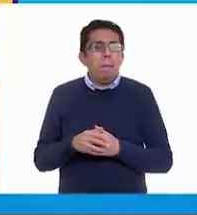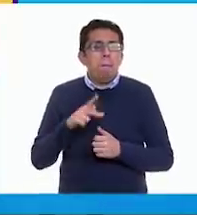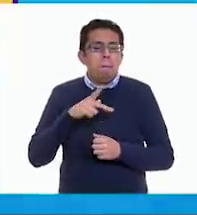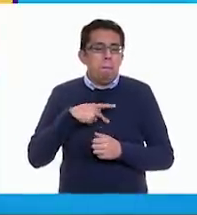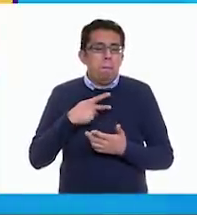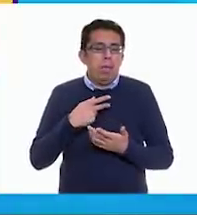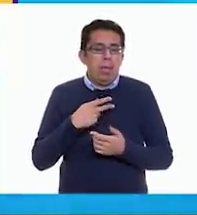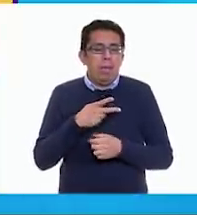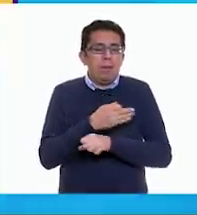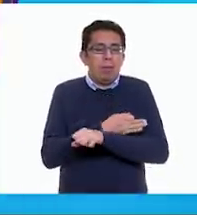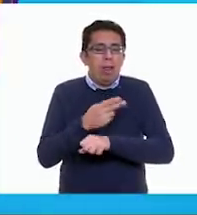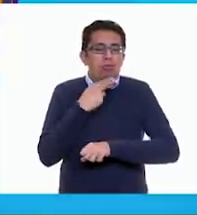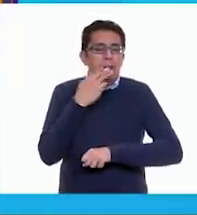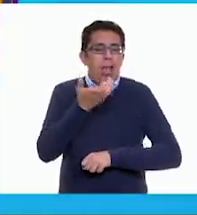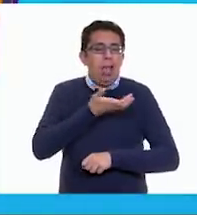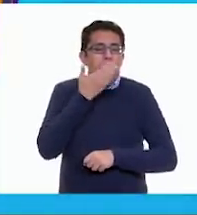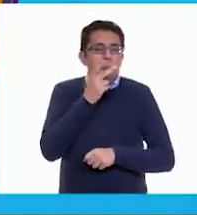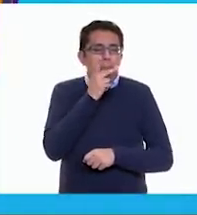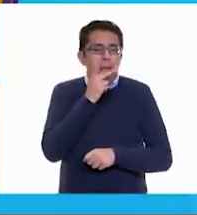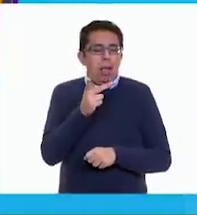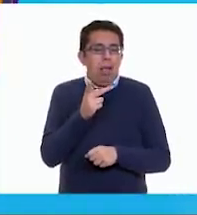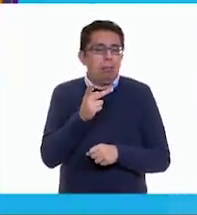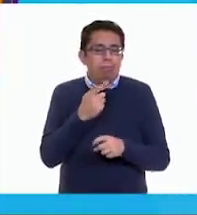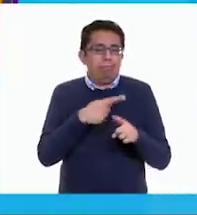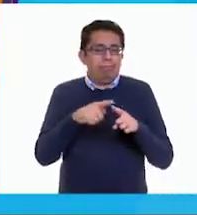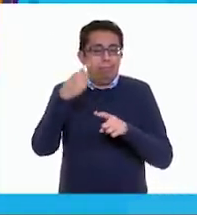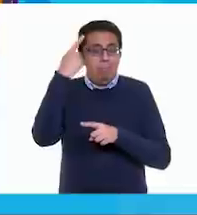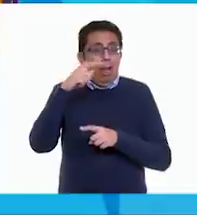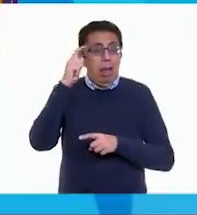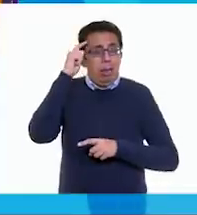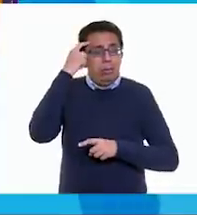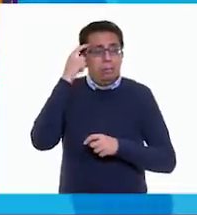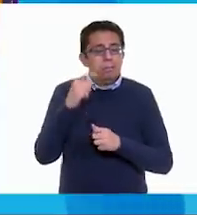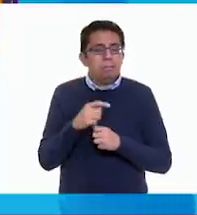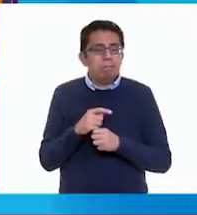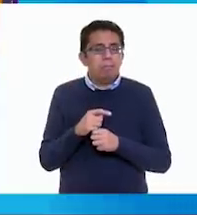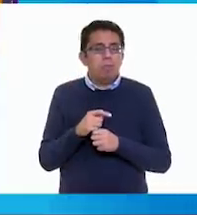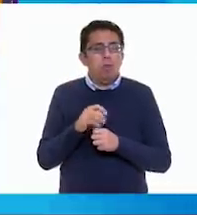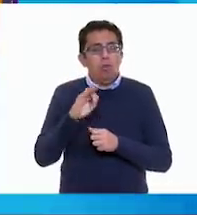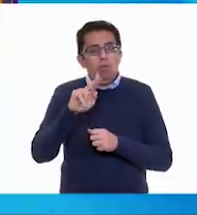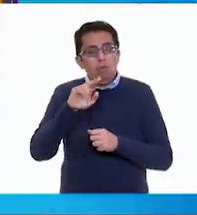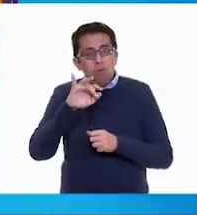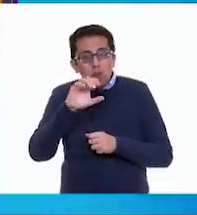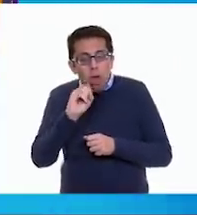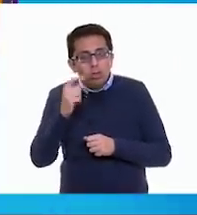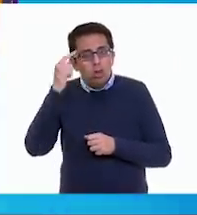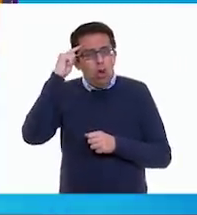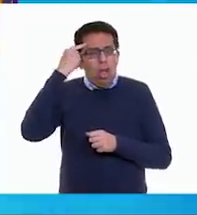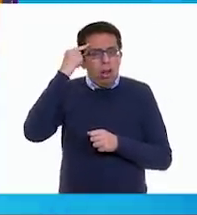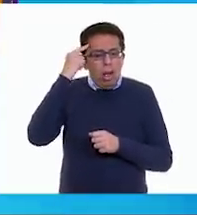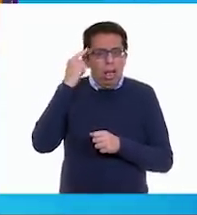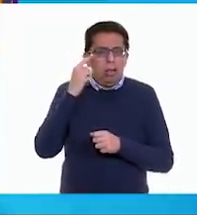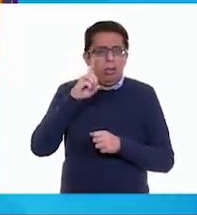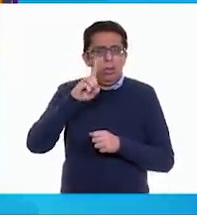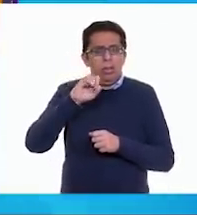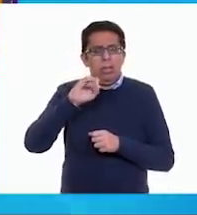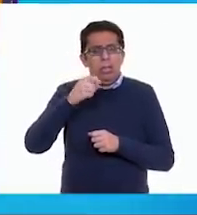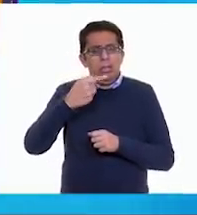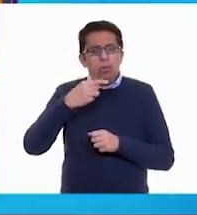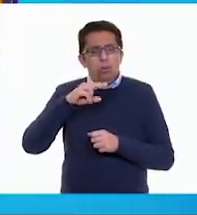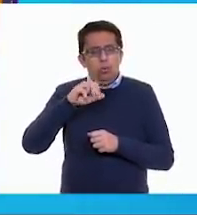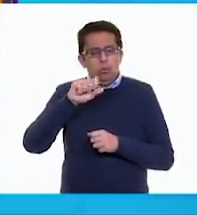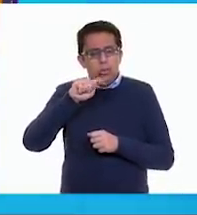enfadados. Yo digo enojado, molesto, furioso o disgustado. ¡Uy!